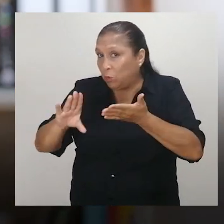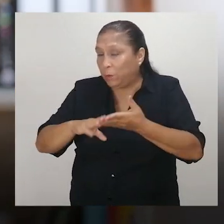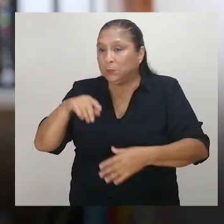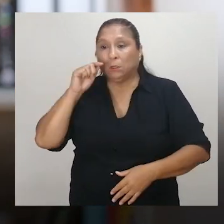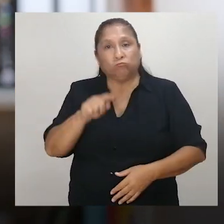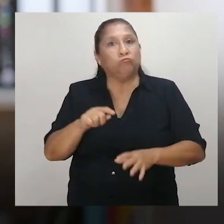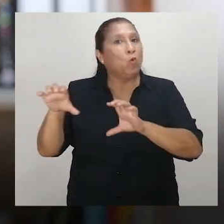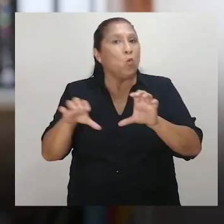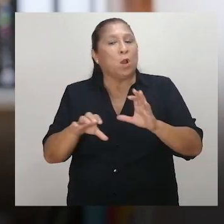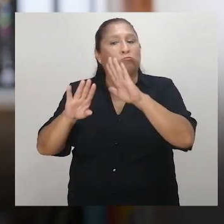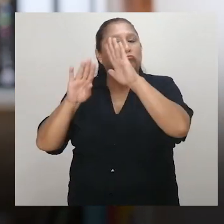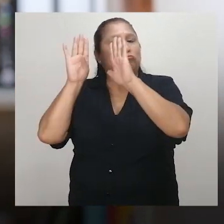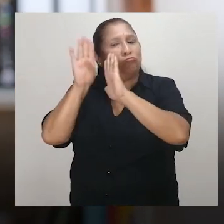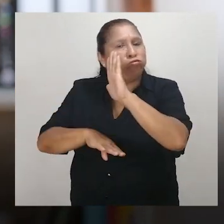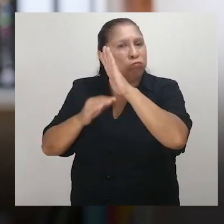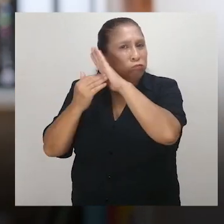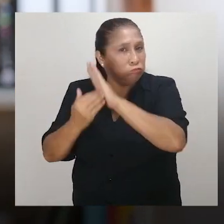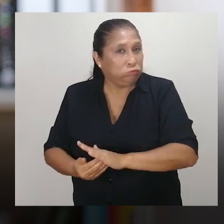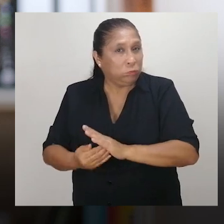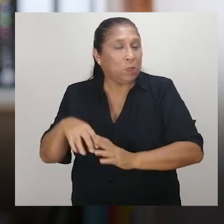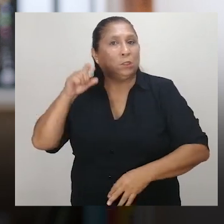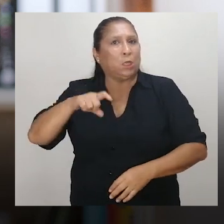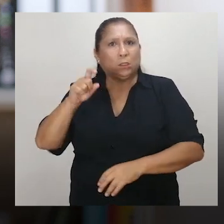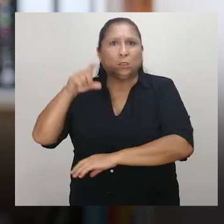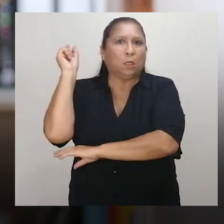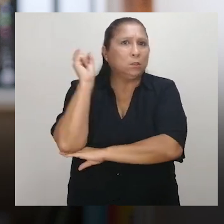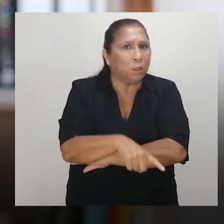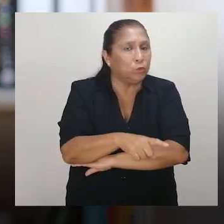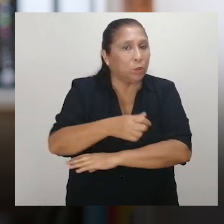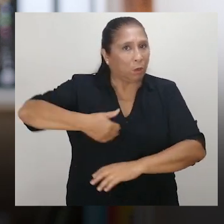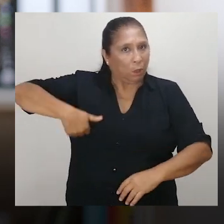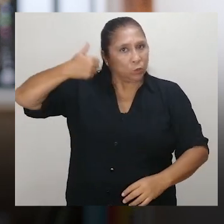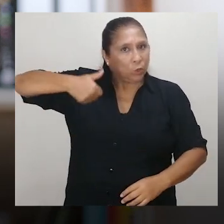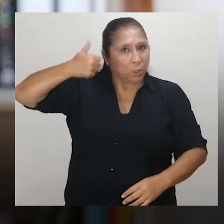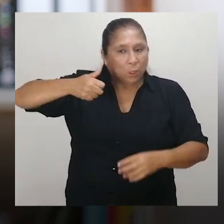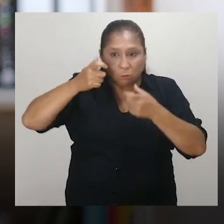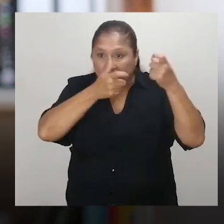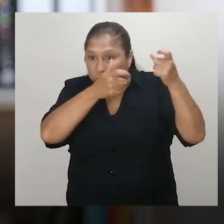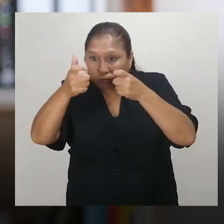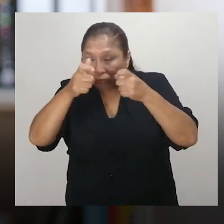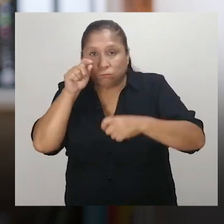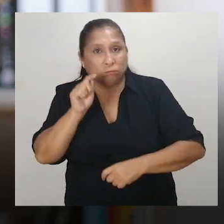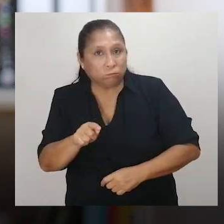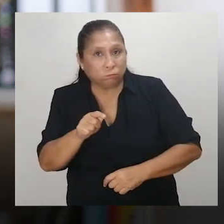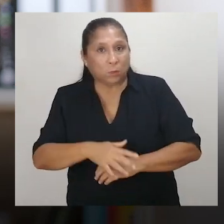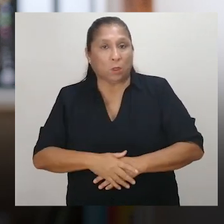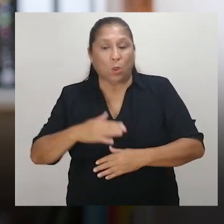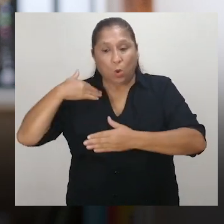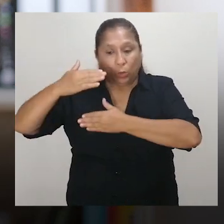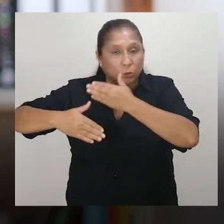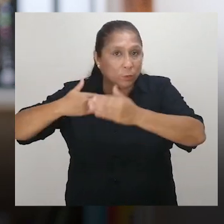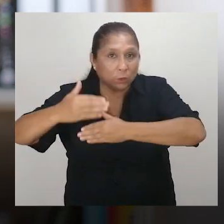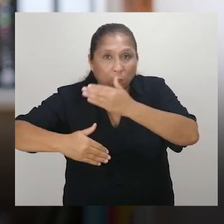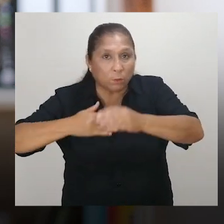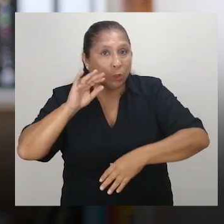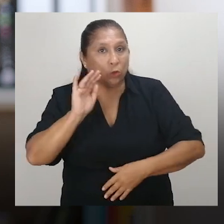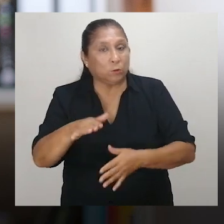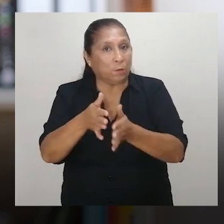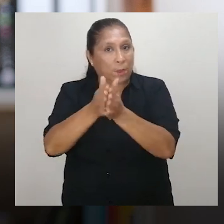denegatoria injustificada de ajustes razonables se considera un acto discriminatorio y se debe denunciar ante la autoridad inspectiva